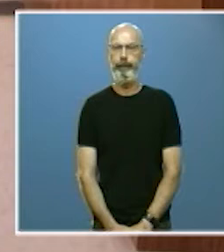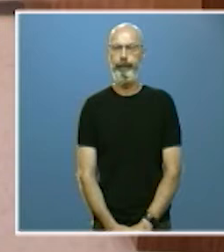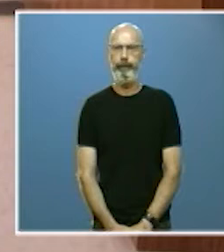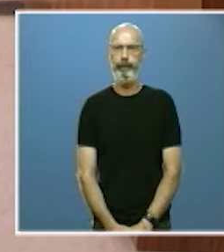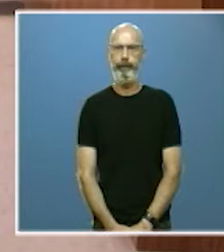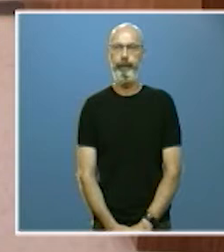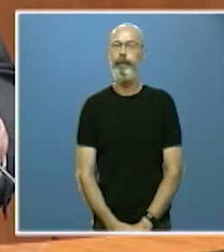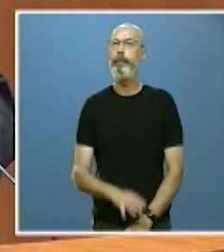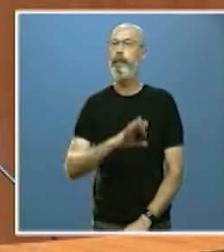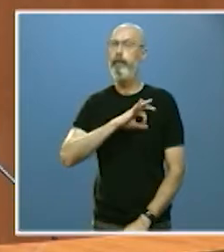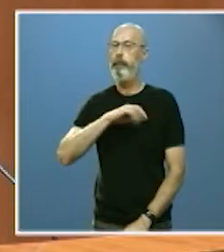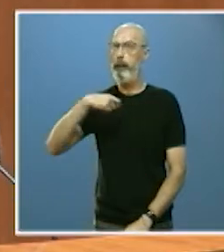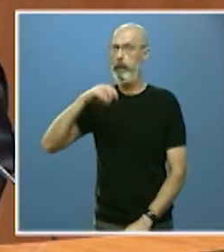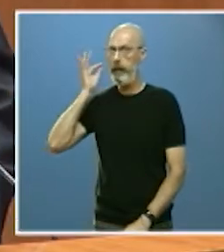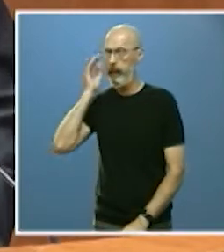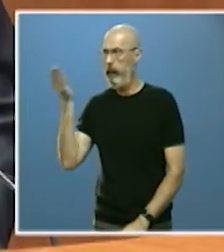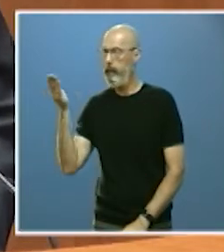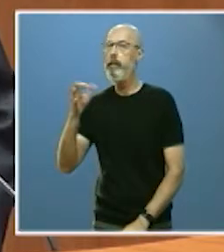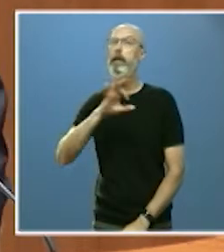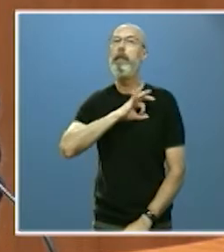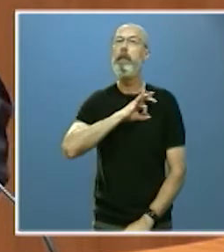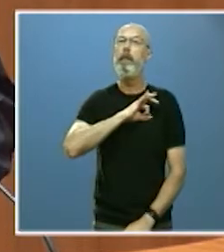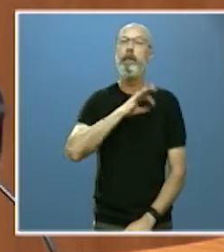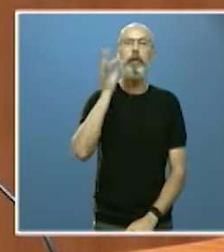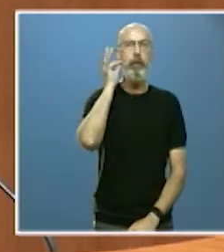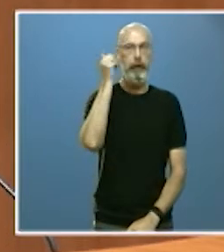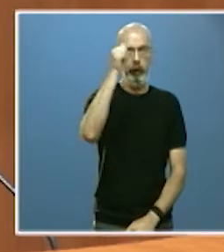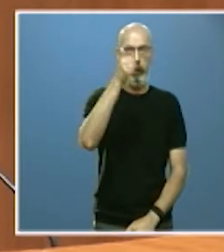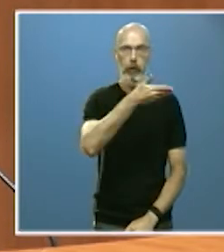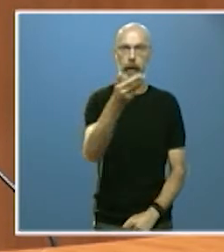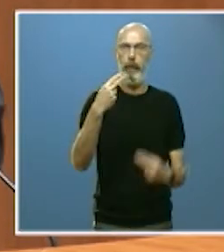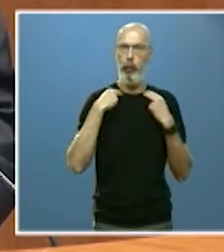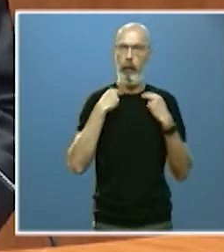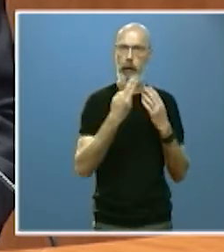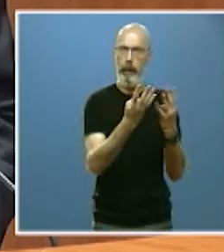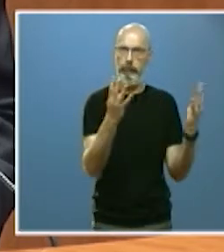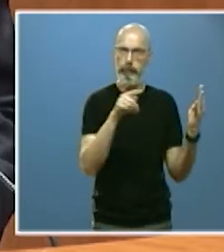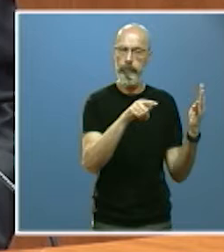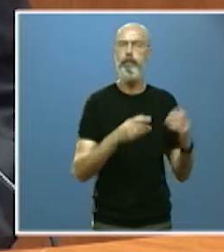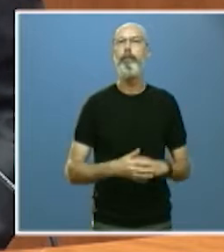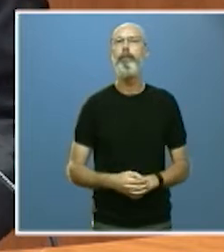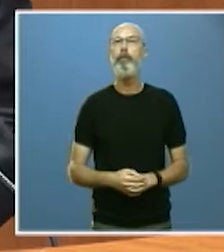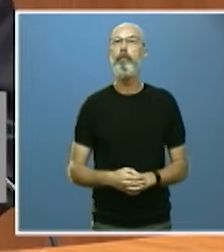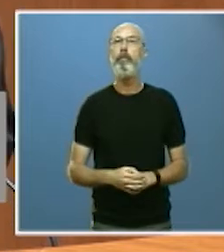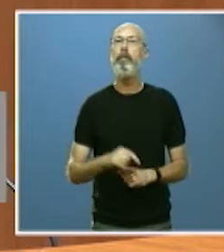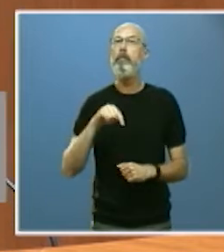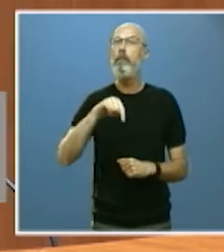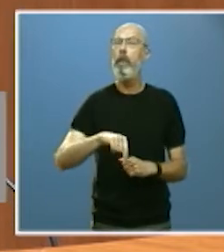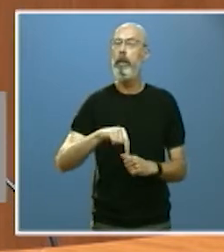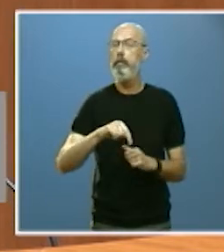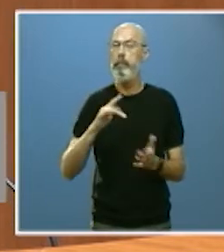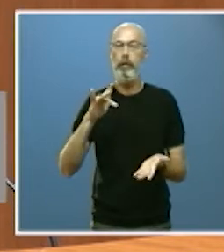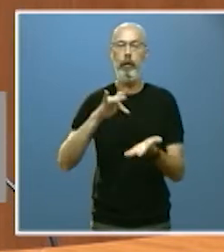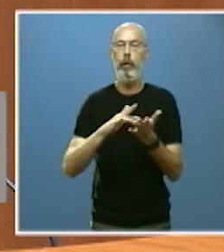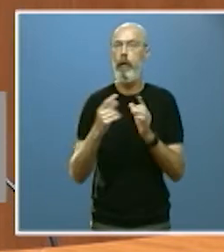Señora Presidenta, señoras y señores procuradores, celebramos un nuevo debate